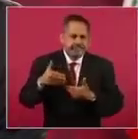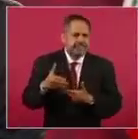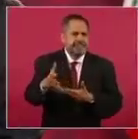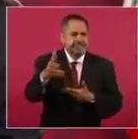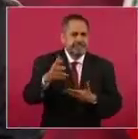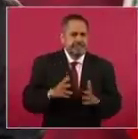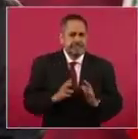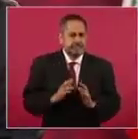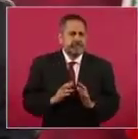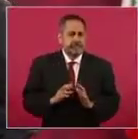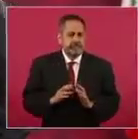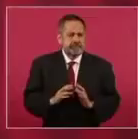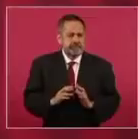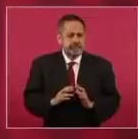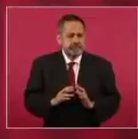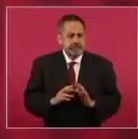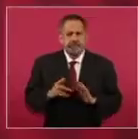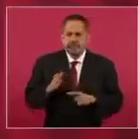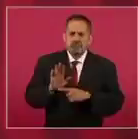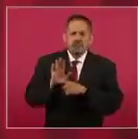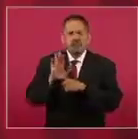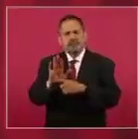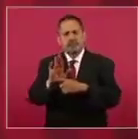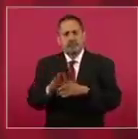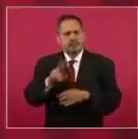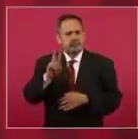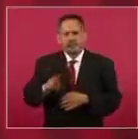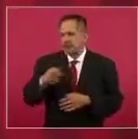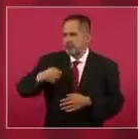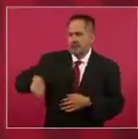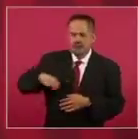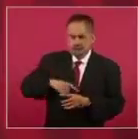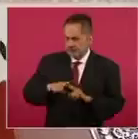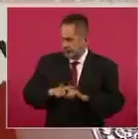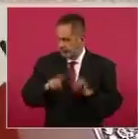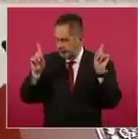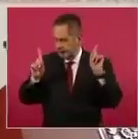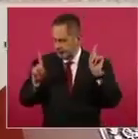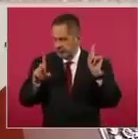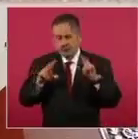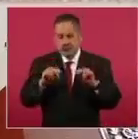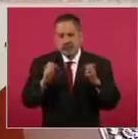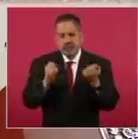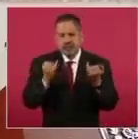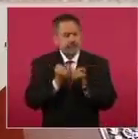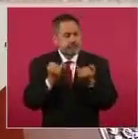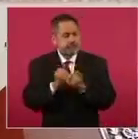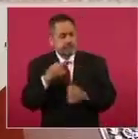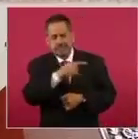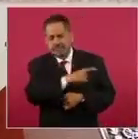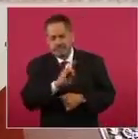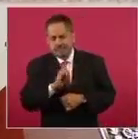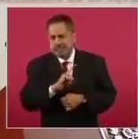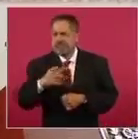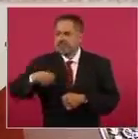Vamos a demostrar que nosotros somos distintos, que no somos corruptos.